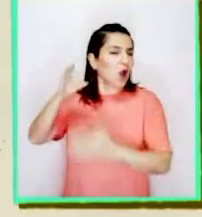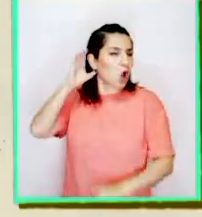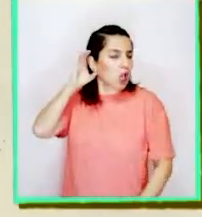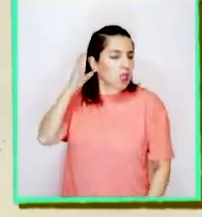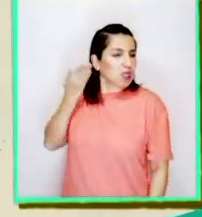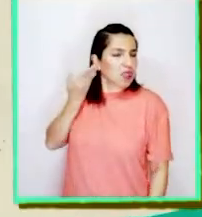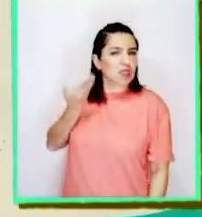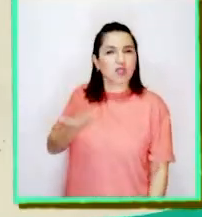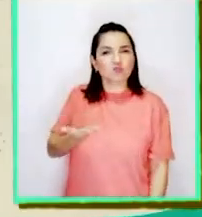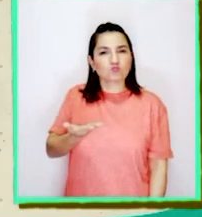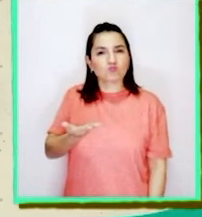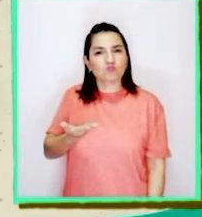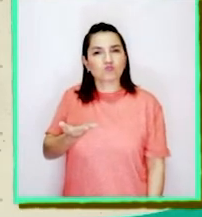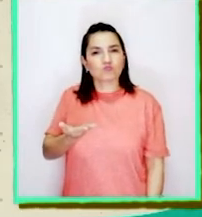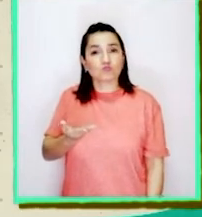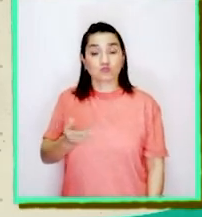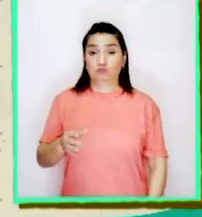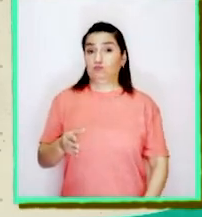oídos?